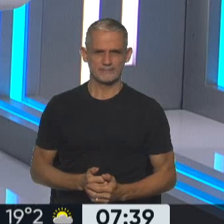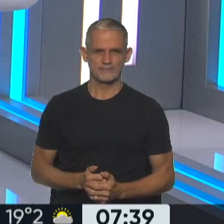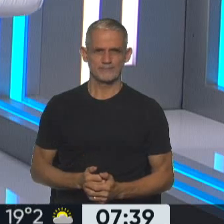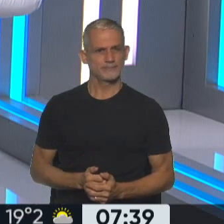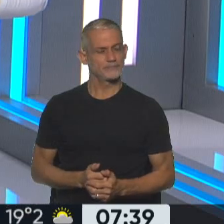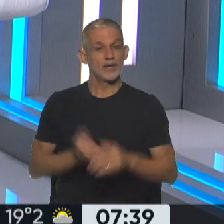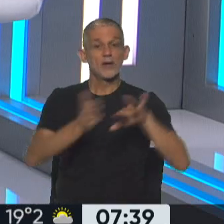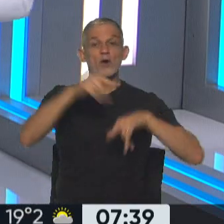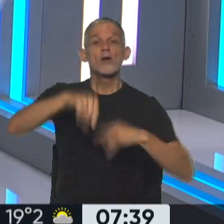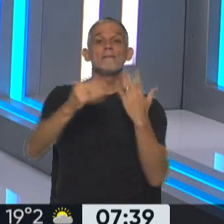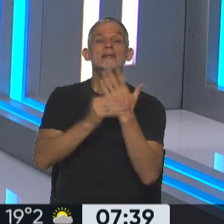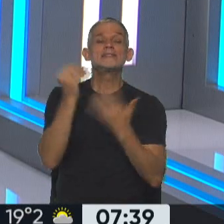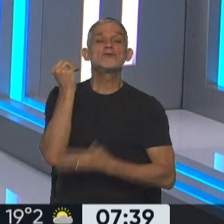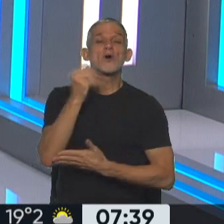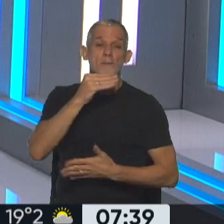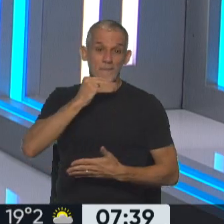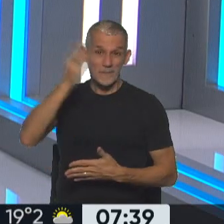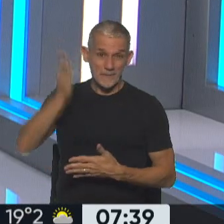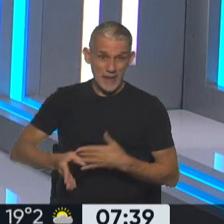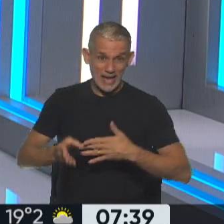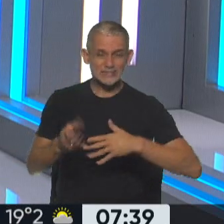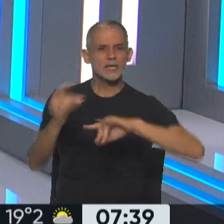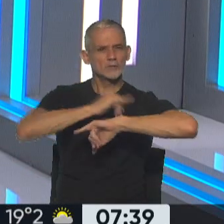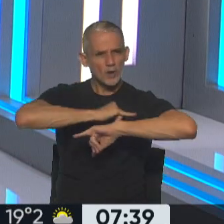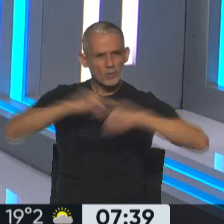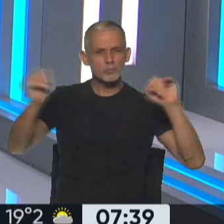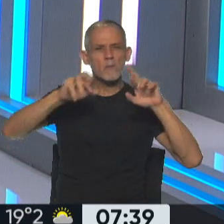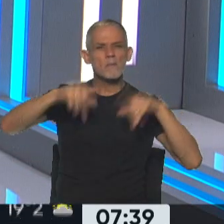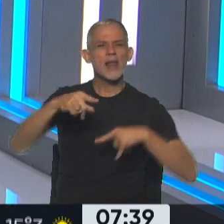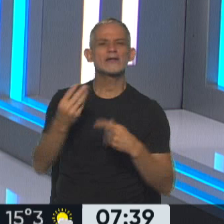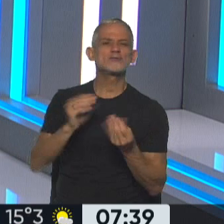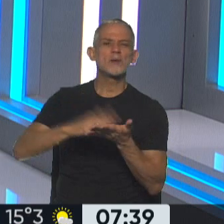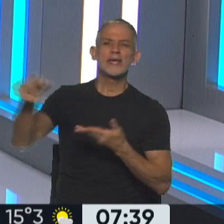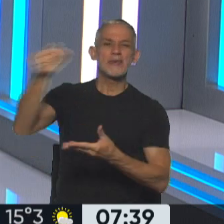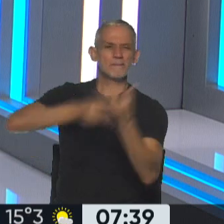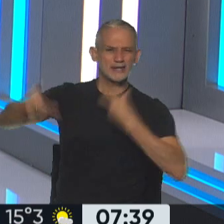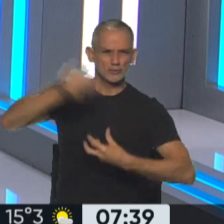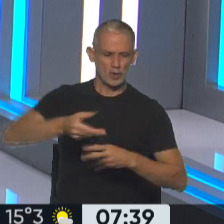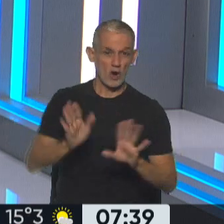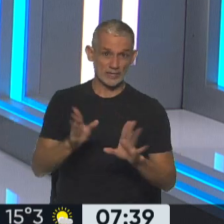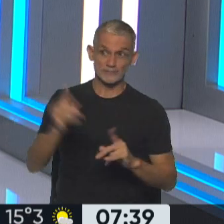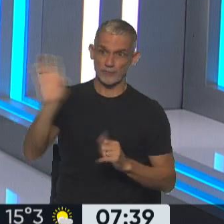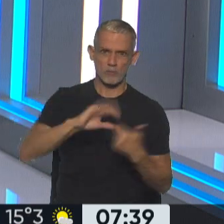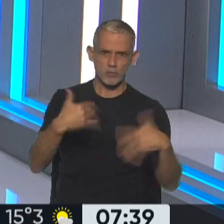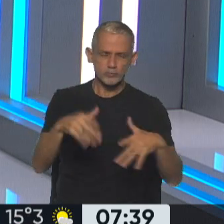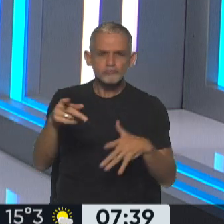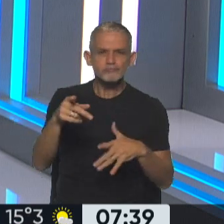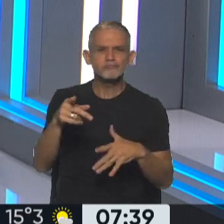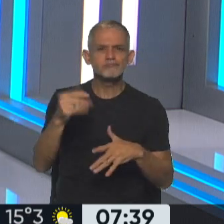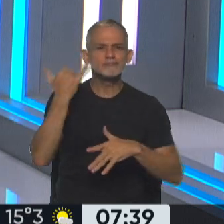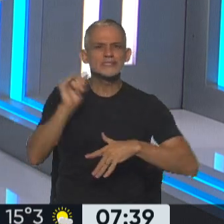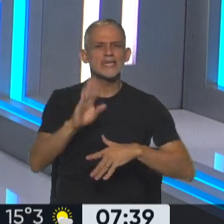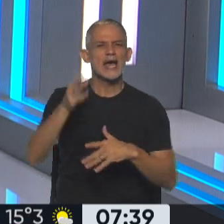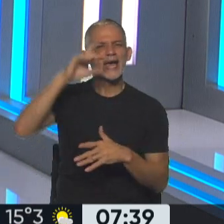Hoy el ministro de Economía, Sergio Massa, va a anunciar un plan de inversiones que le han impuesto a la